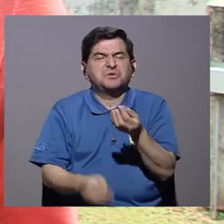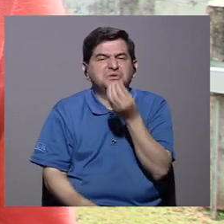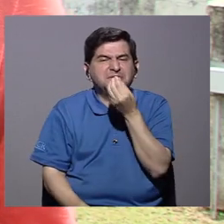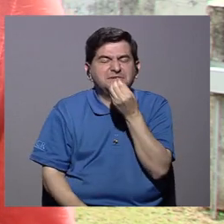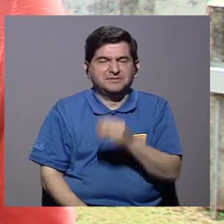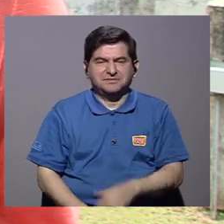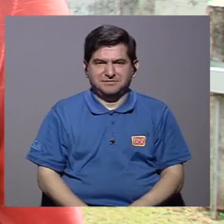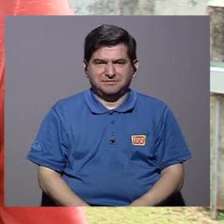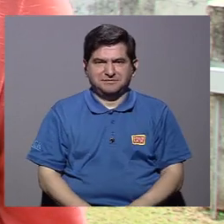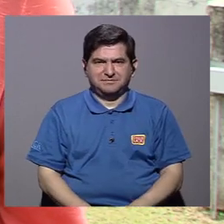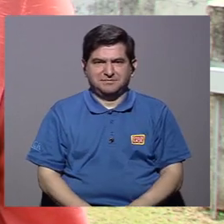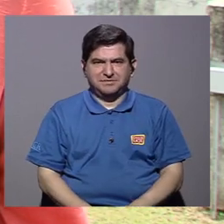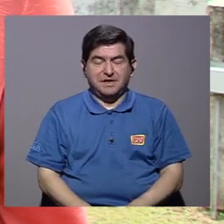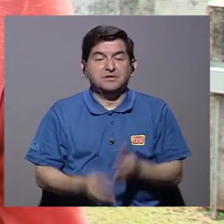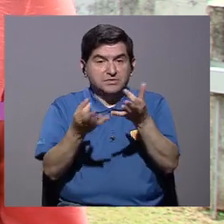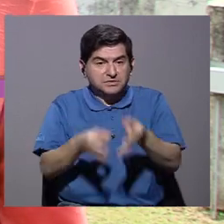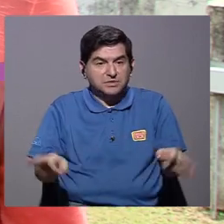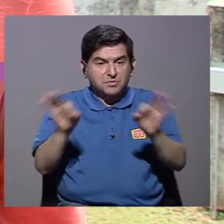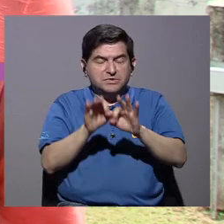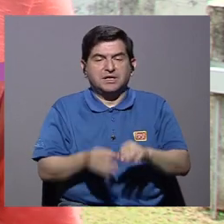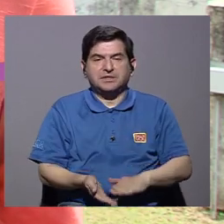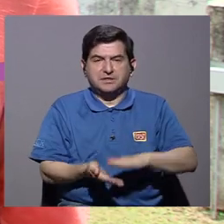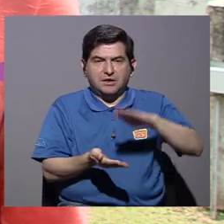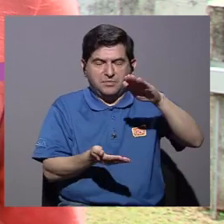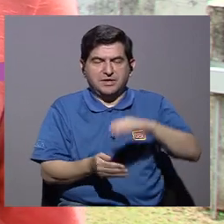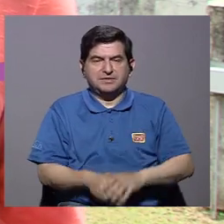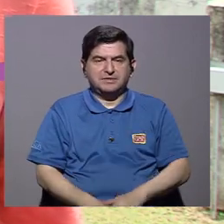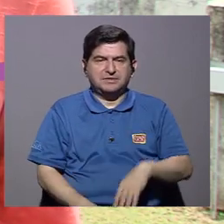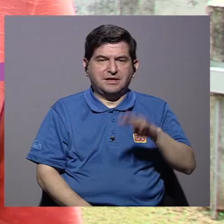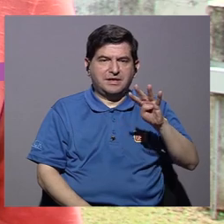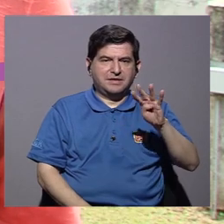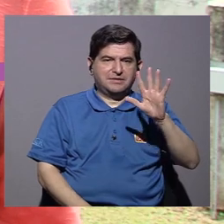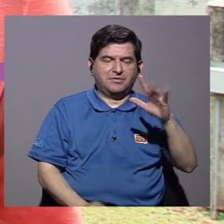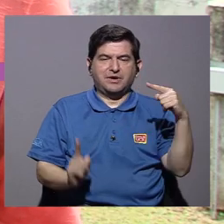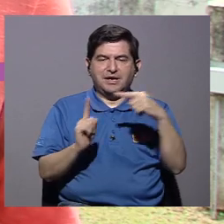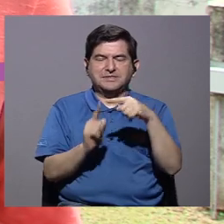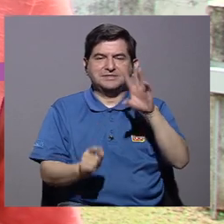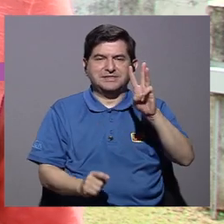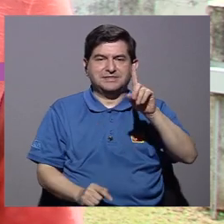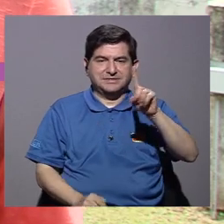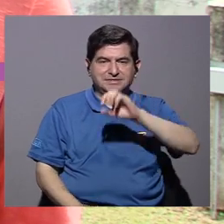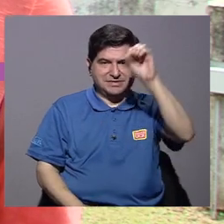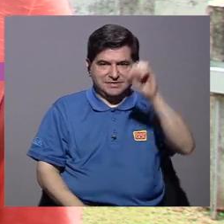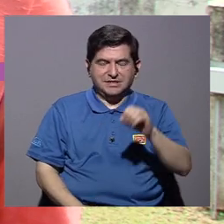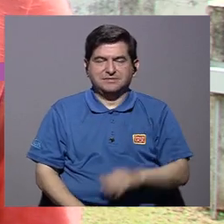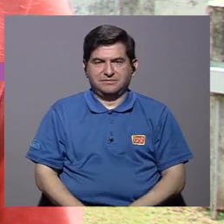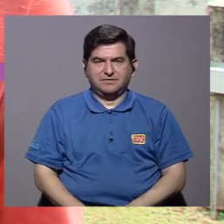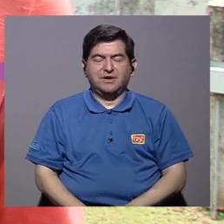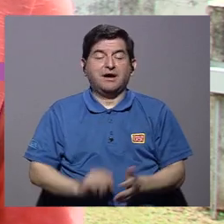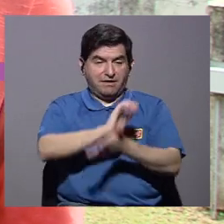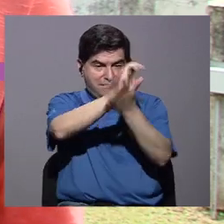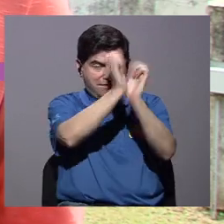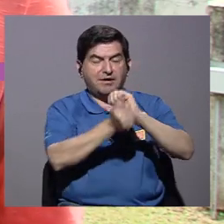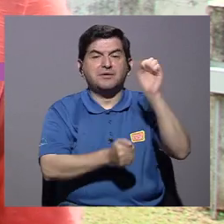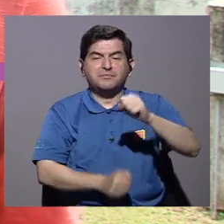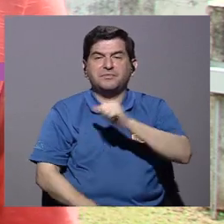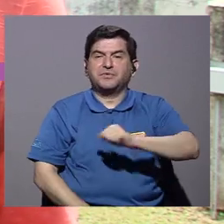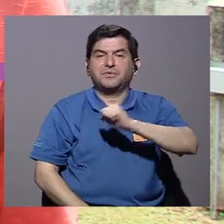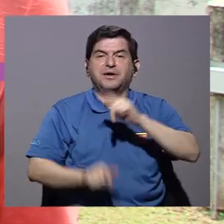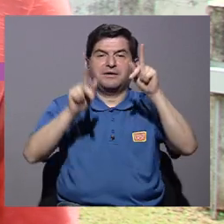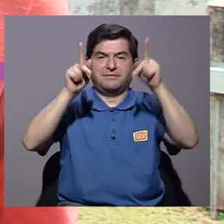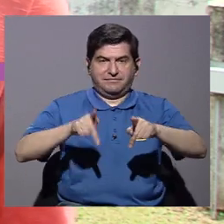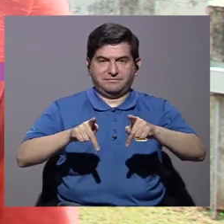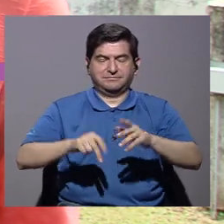sabiendo esta información, sí me animo, voy a comer. Entonces aumenta, es importante, un 45 a un 61%.